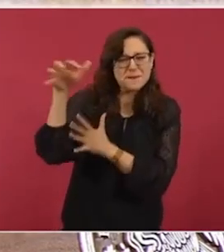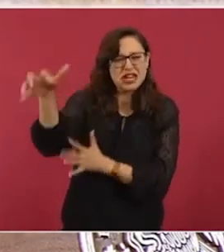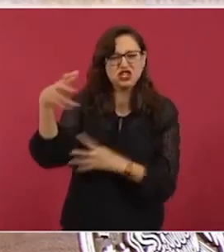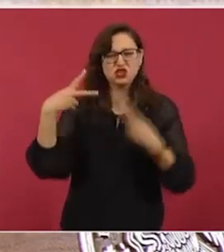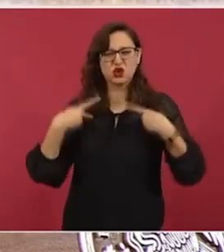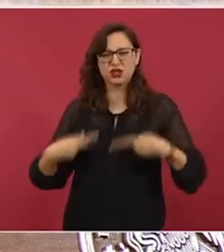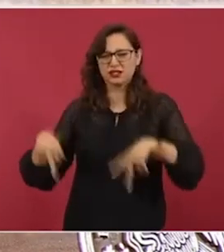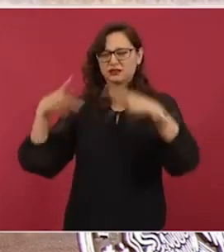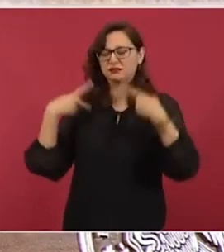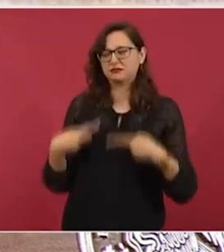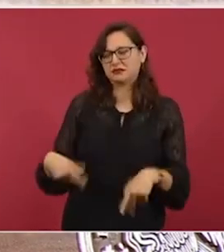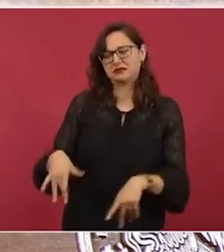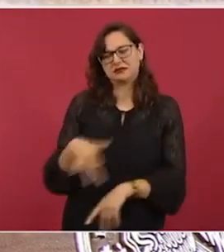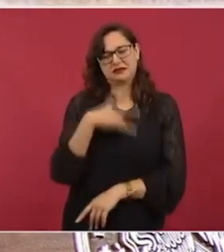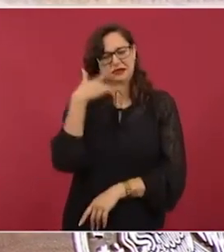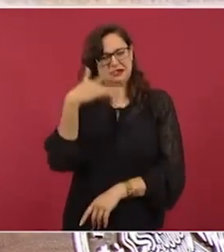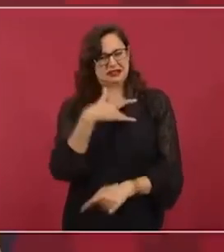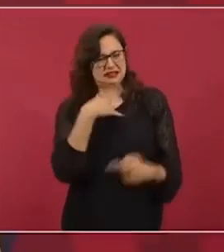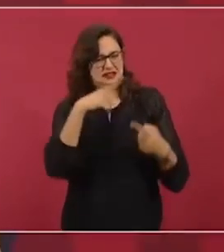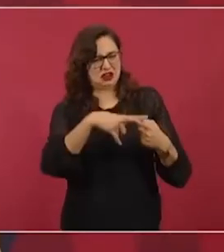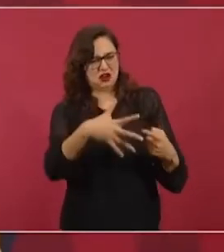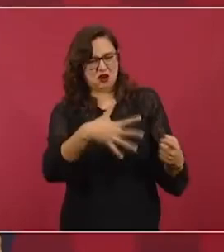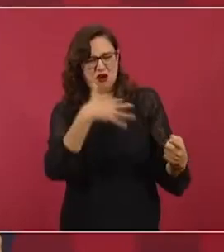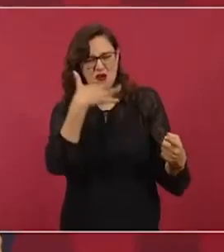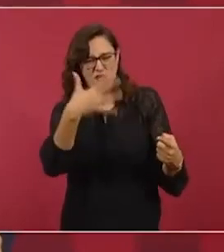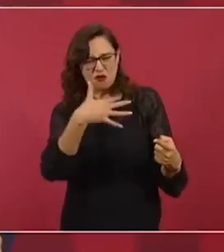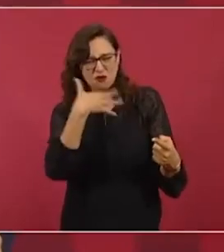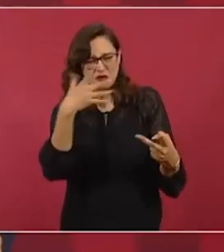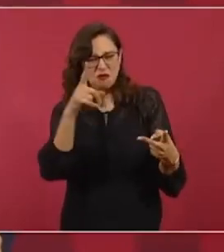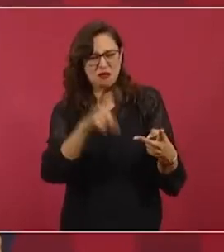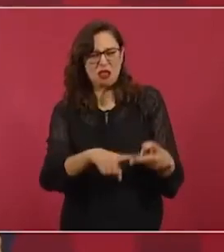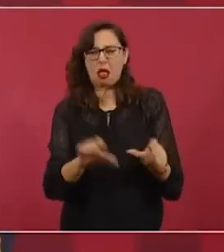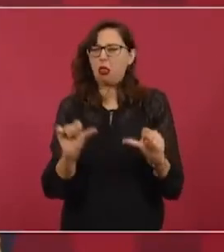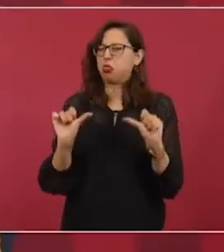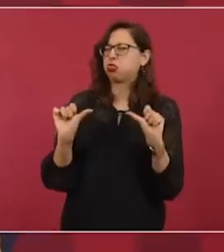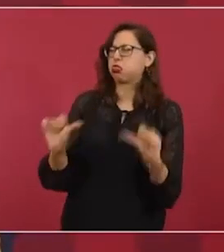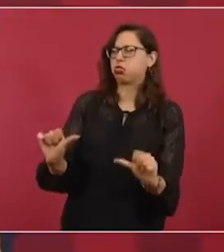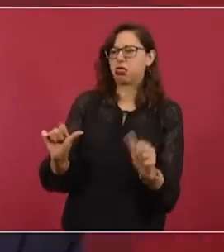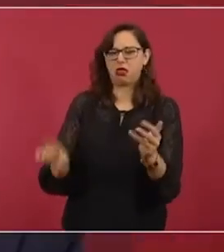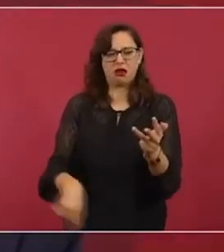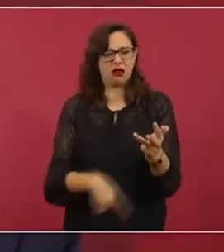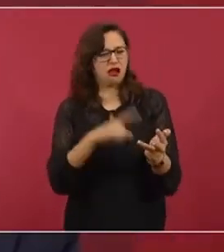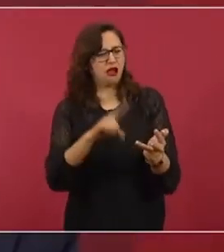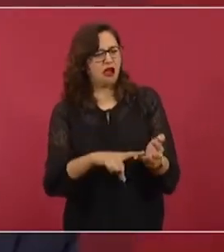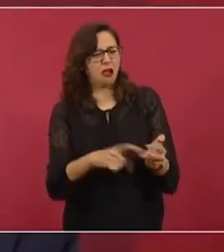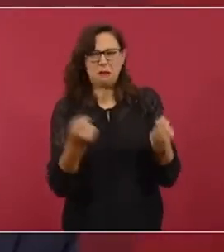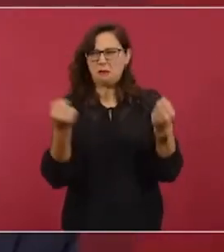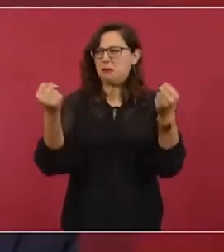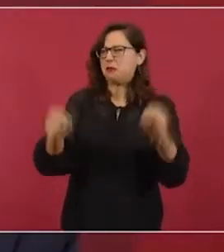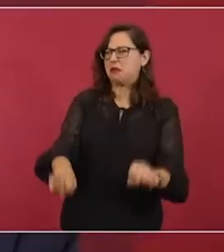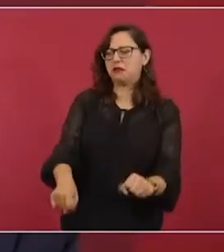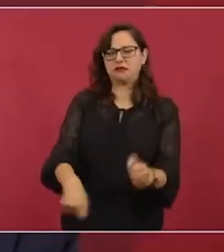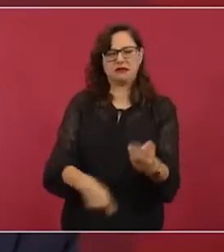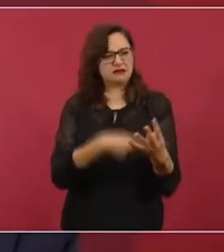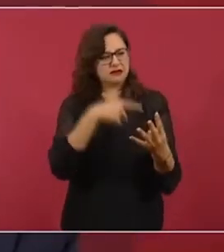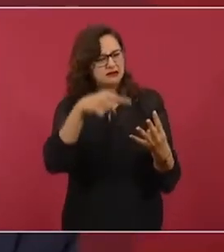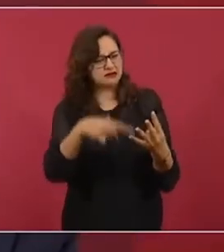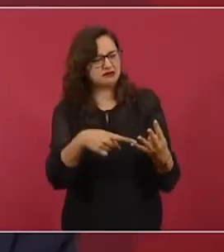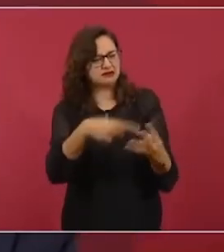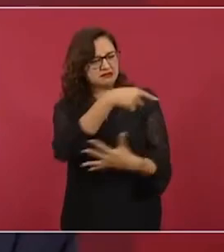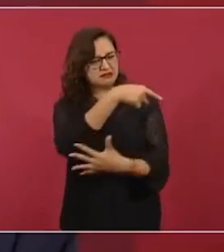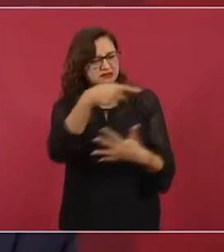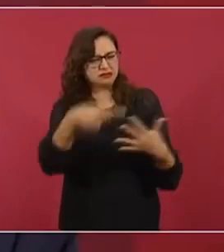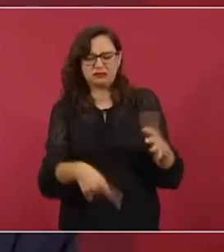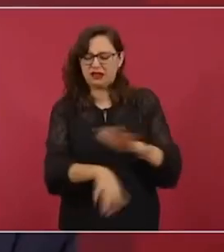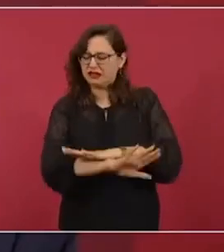a la corrupción, a la impunidad, al autoritarismo y